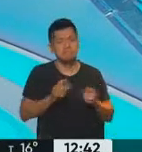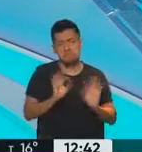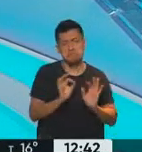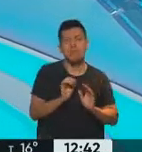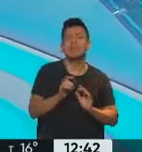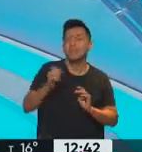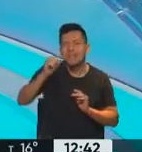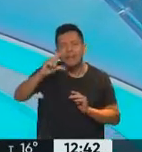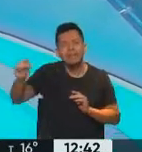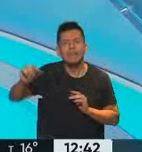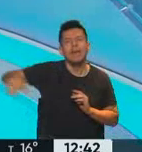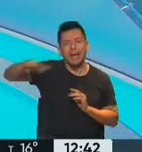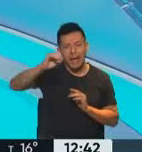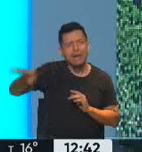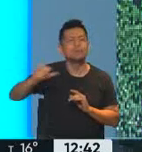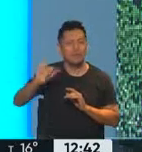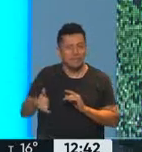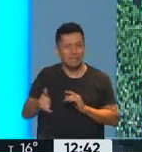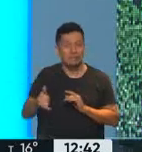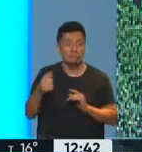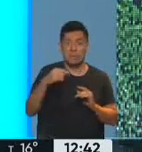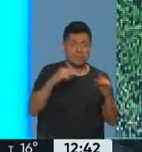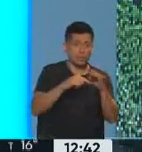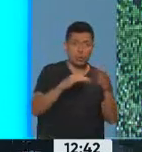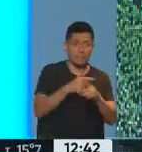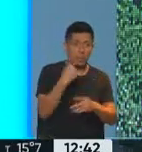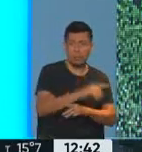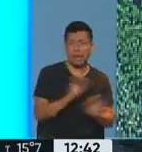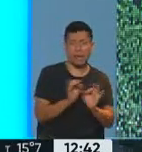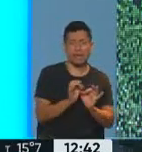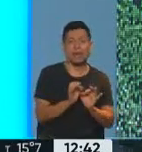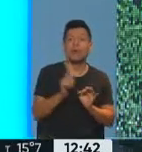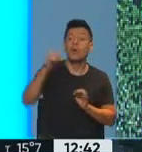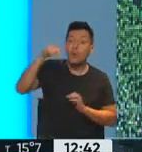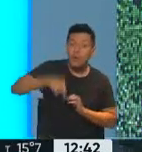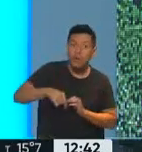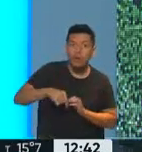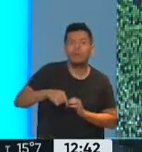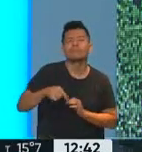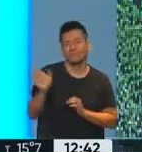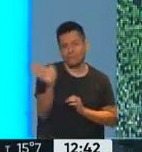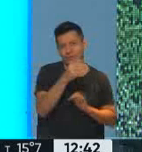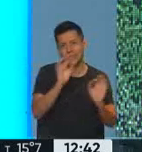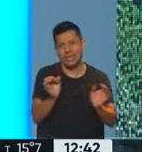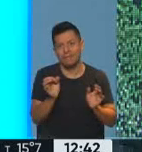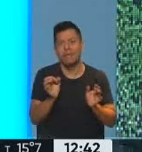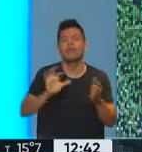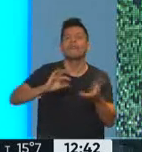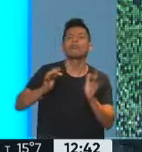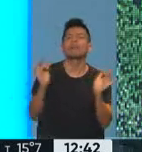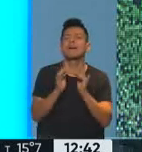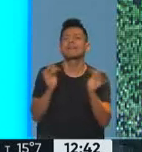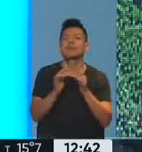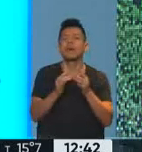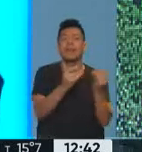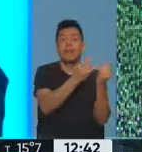rurales. Ah, mirá. Y entonces, en esta oportunidad podemos, como ya todos saben, a través de forma virtual, entrar